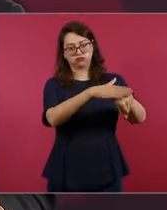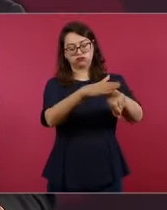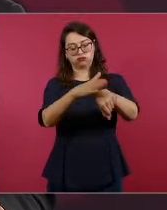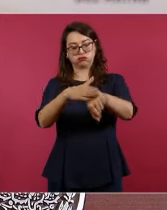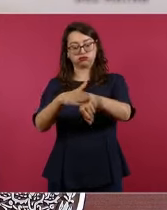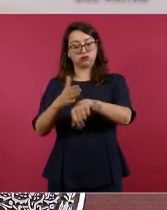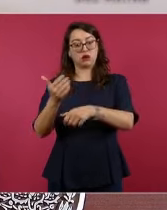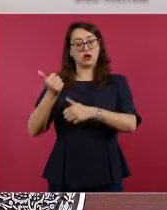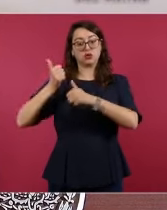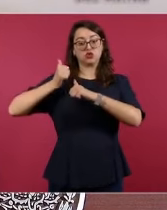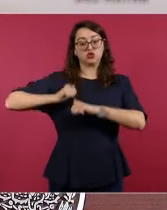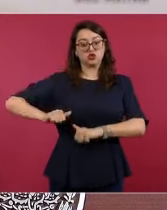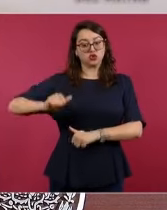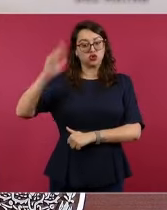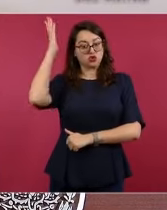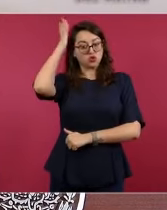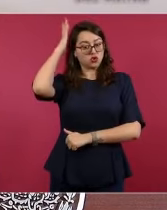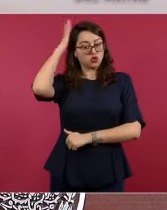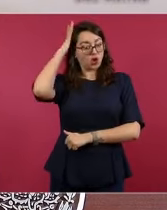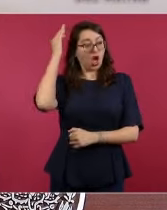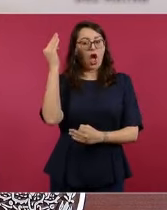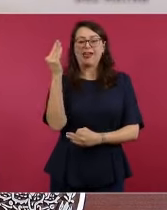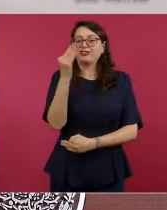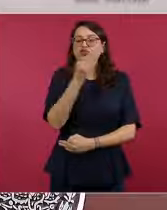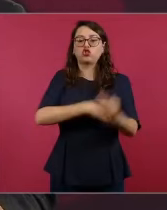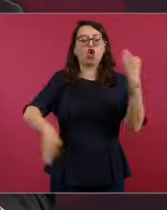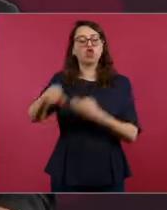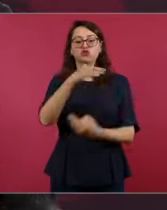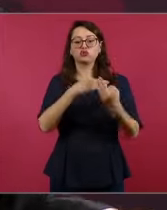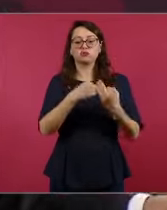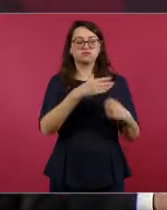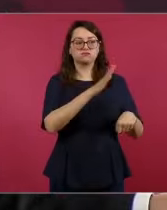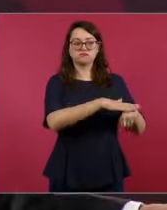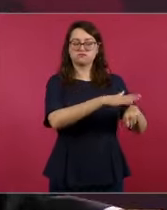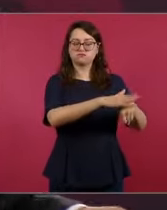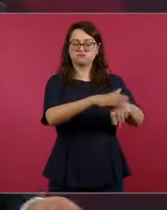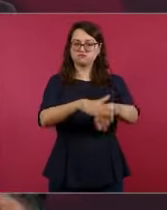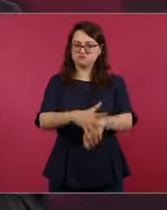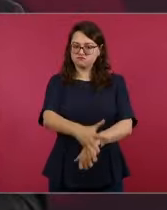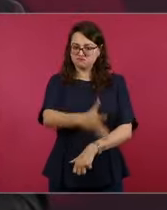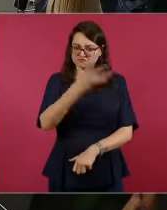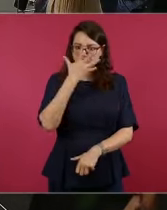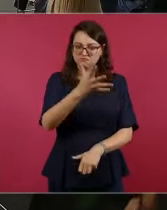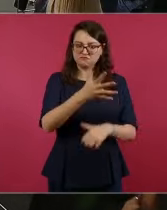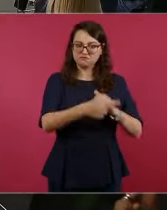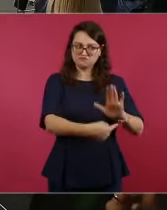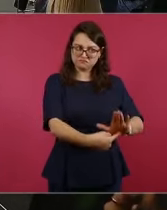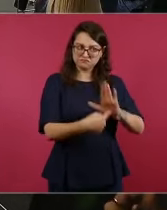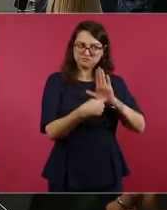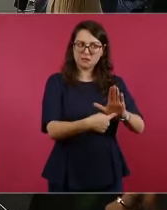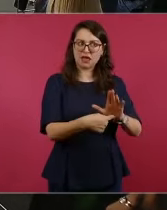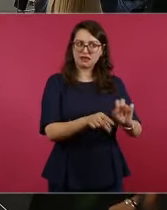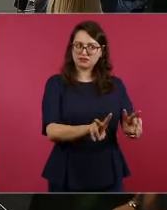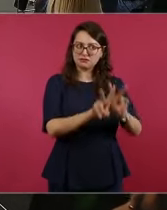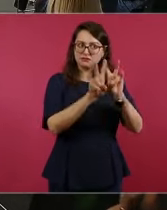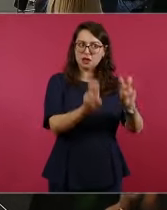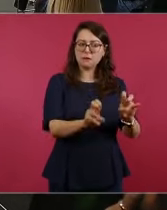y de zona y se trató el tema.